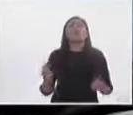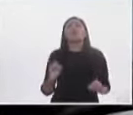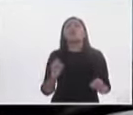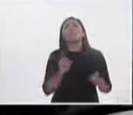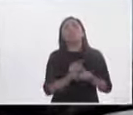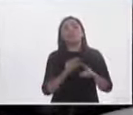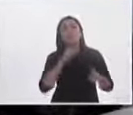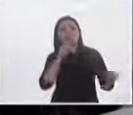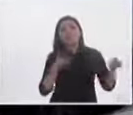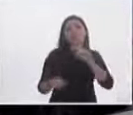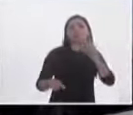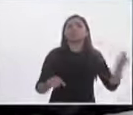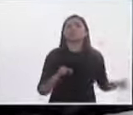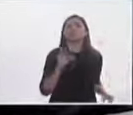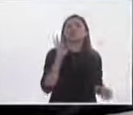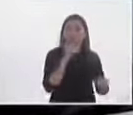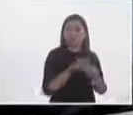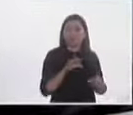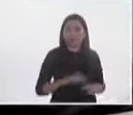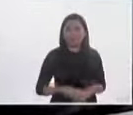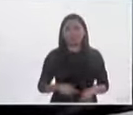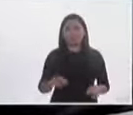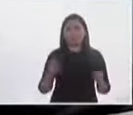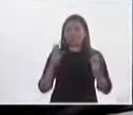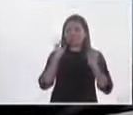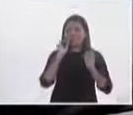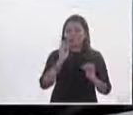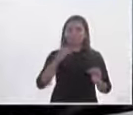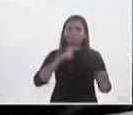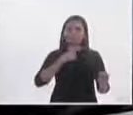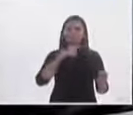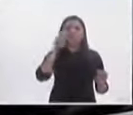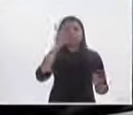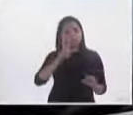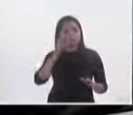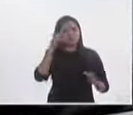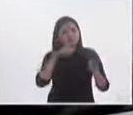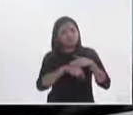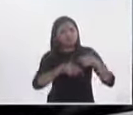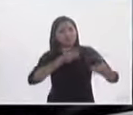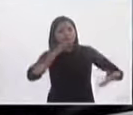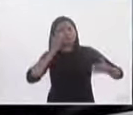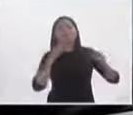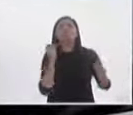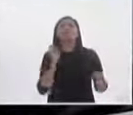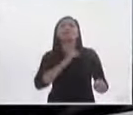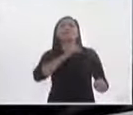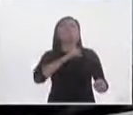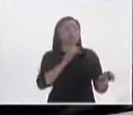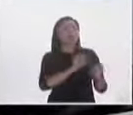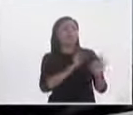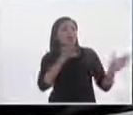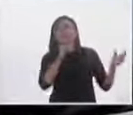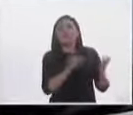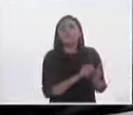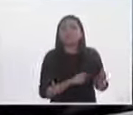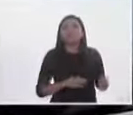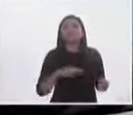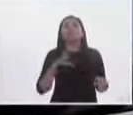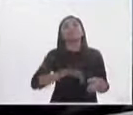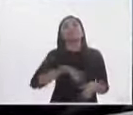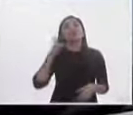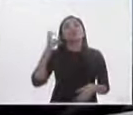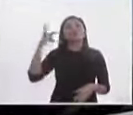o es voto concentrado en algunos sectores y estratos sociales esa es la parte que los sociólogos